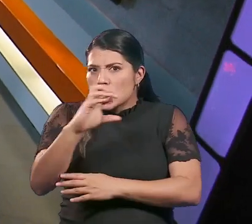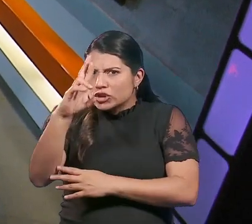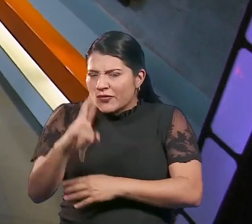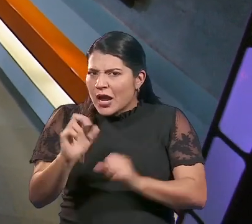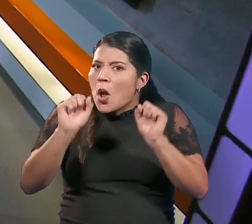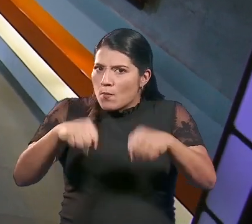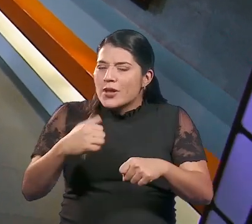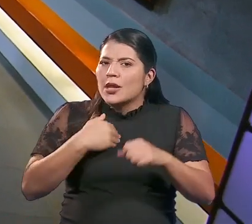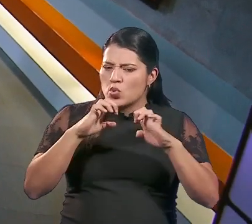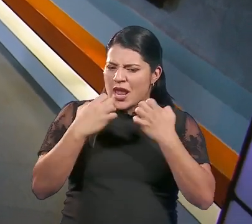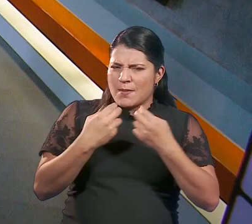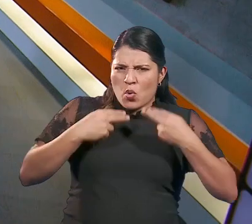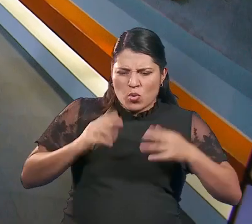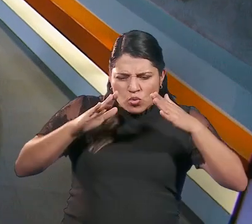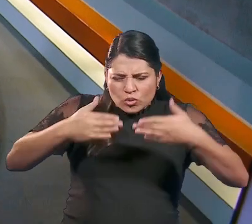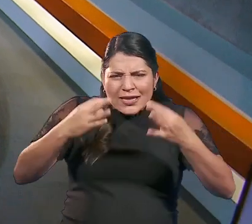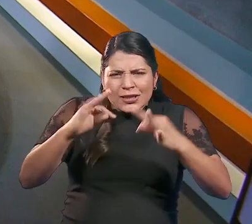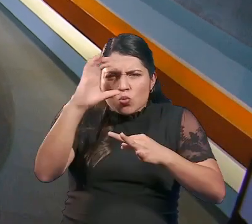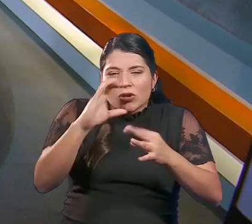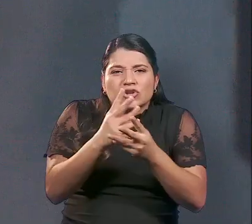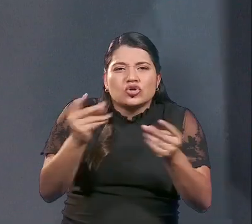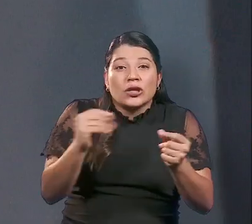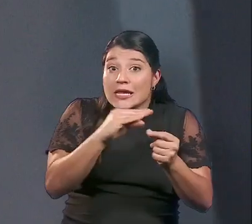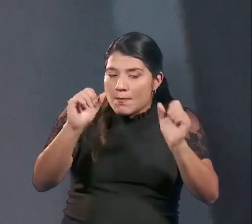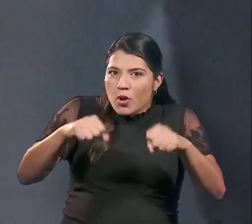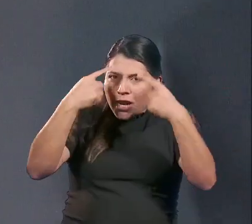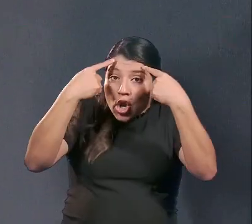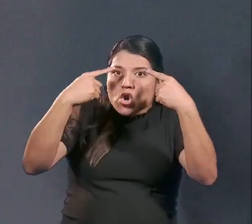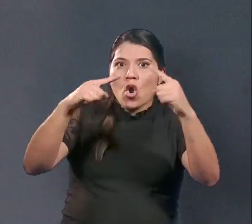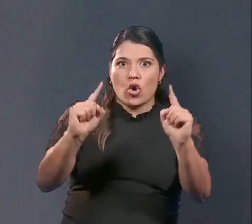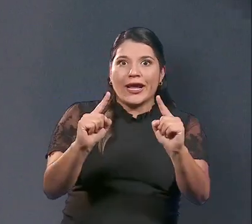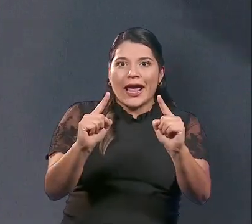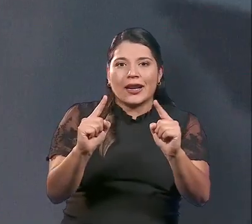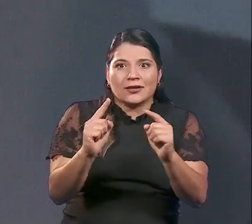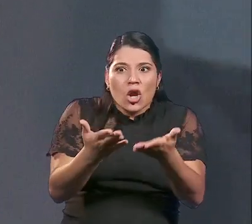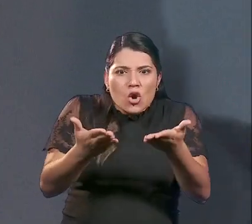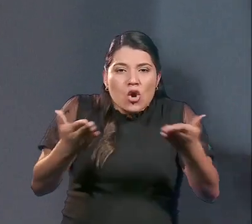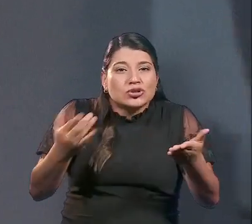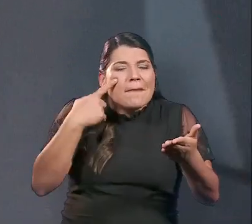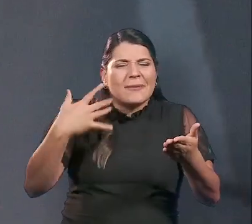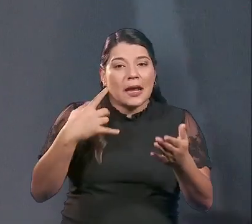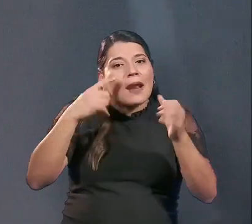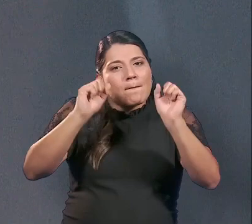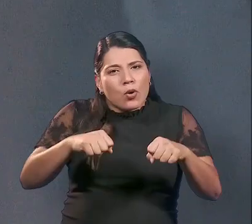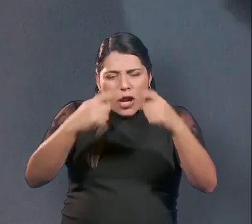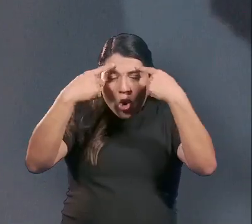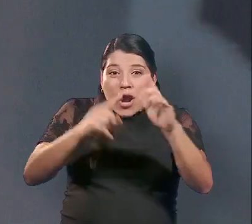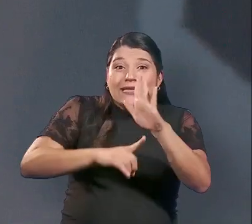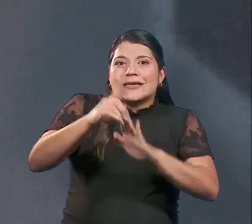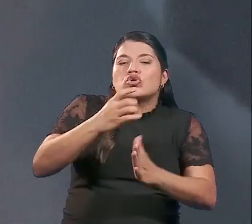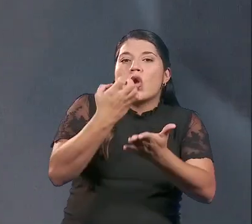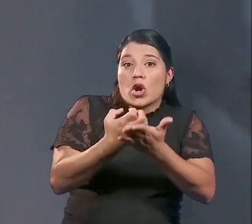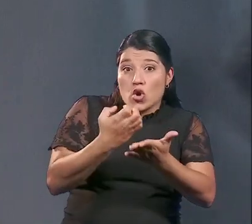Rica pudo contar con un equipo humano enfocado en buscar soluciones y ejecutar acciones en línea con nuestro propósito de generar